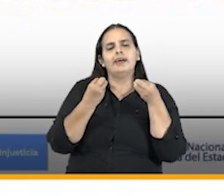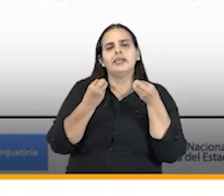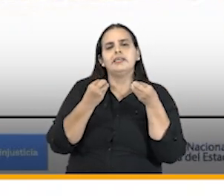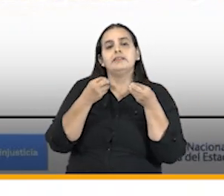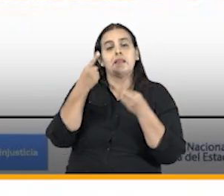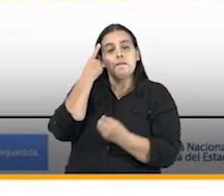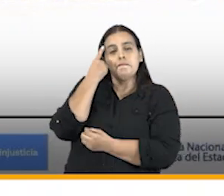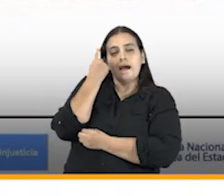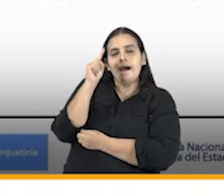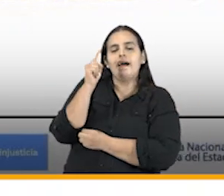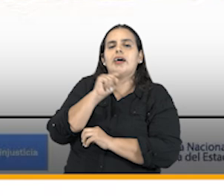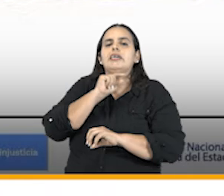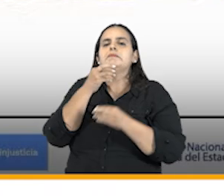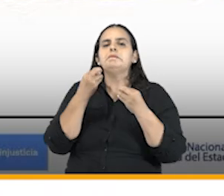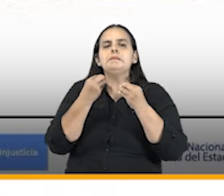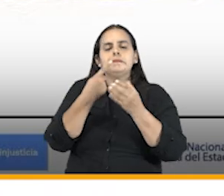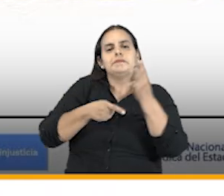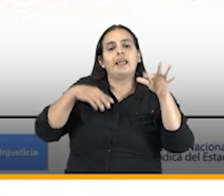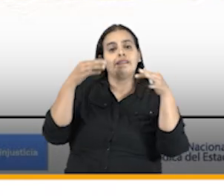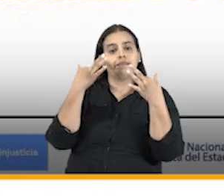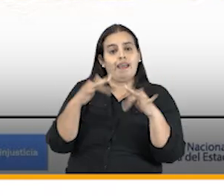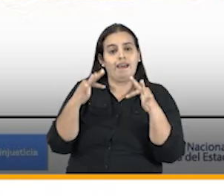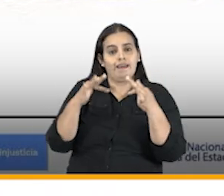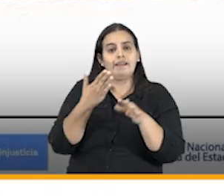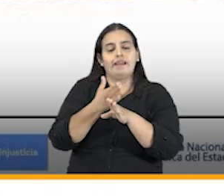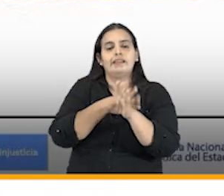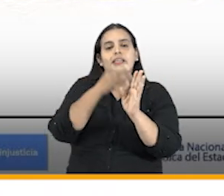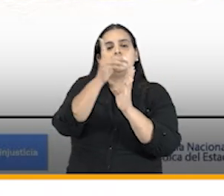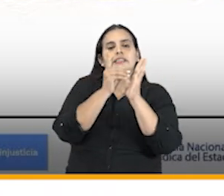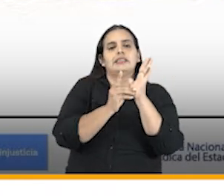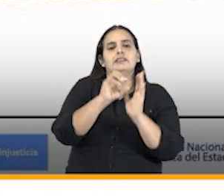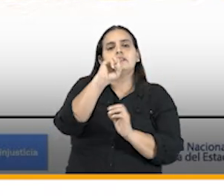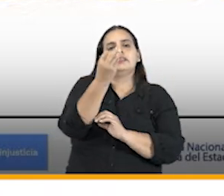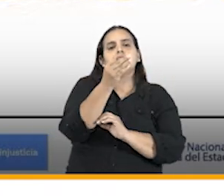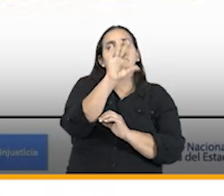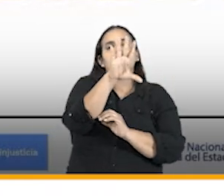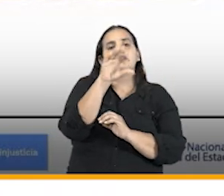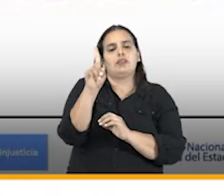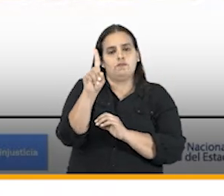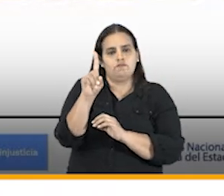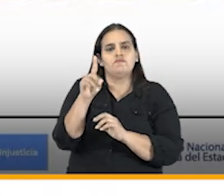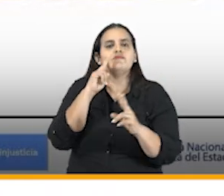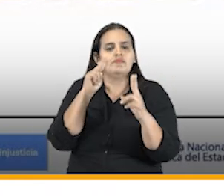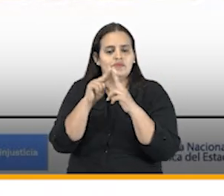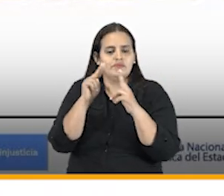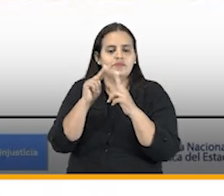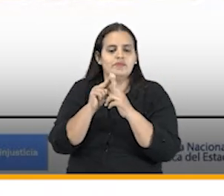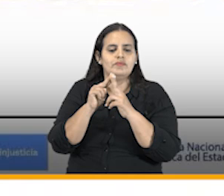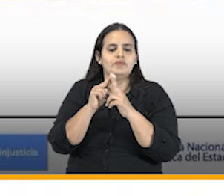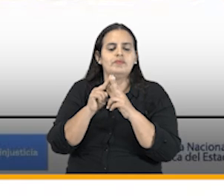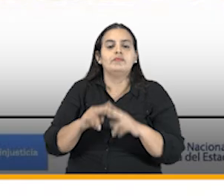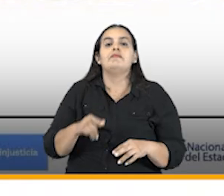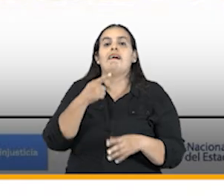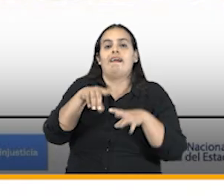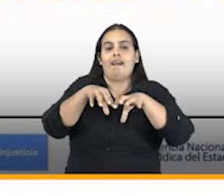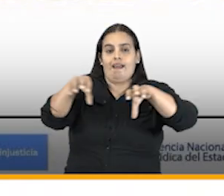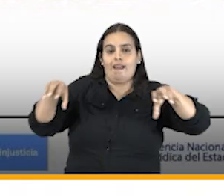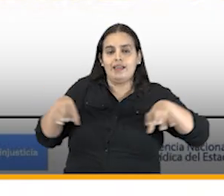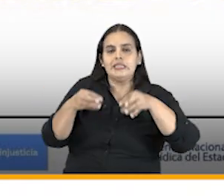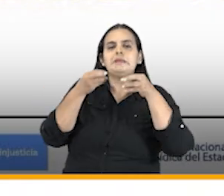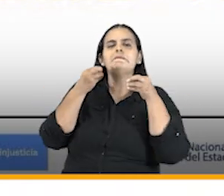para lograr hacer una tarea que nos puso el decreto 13 de 58 conocido como el decreto el cohecho